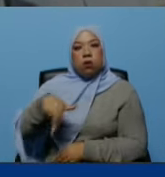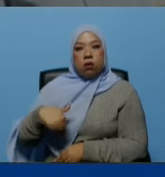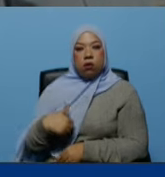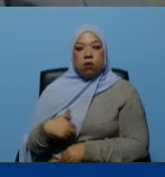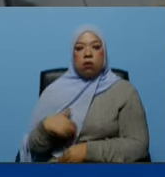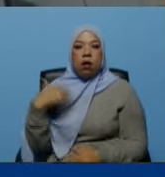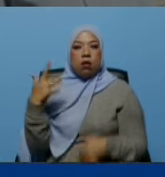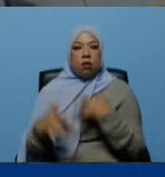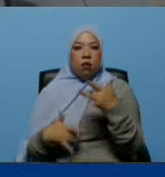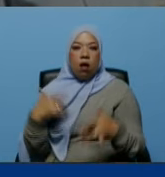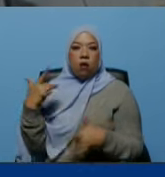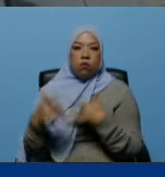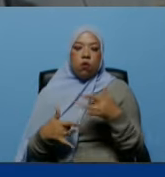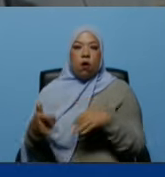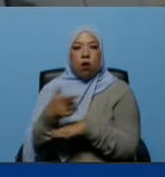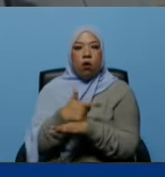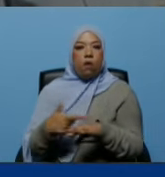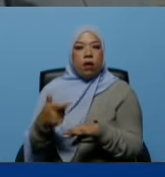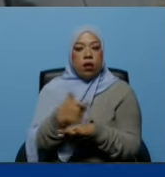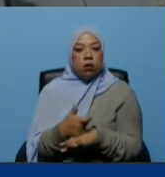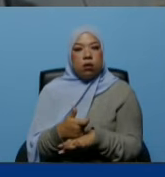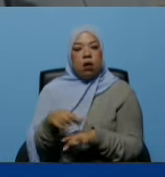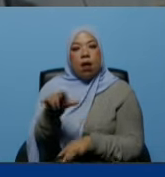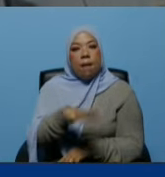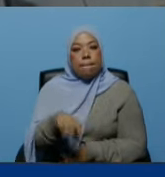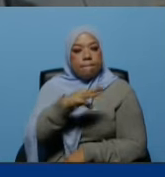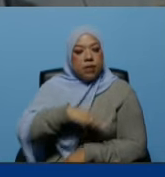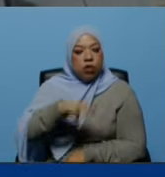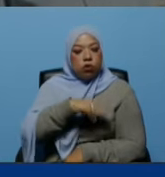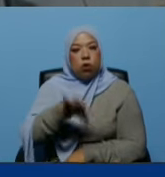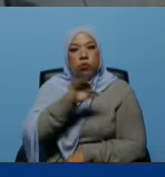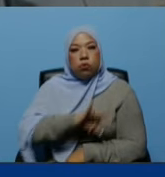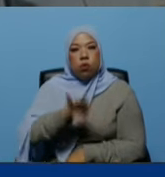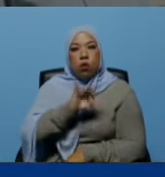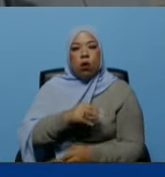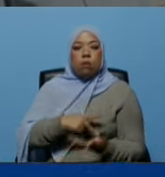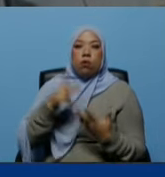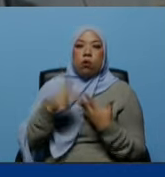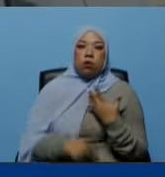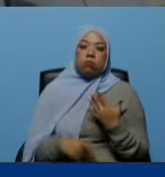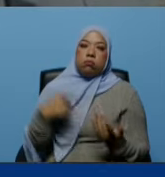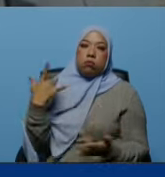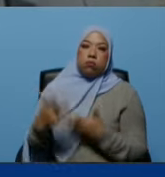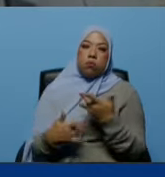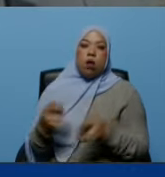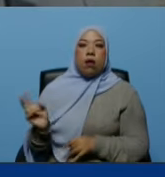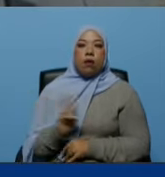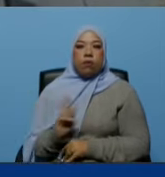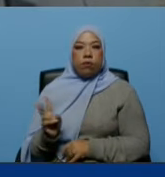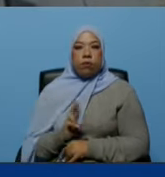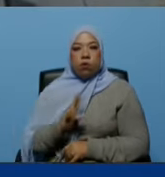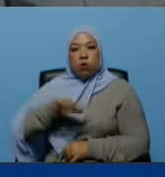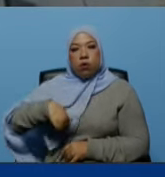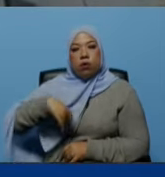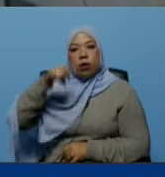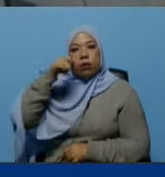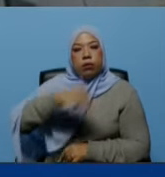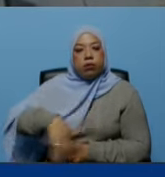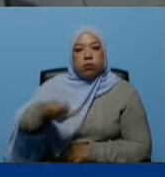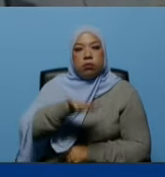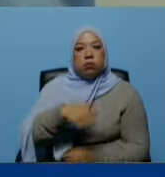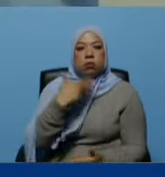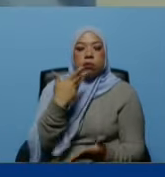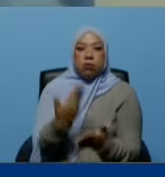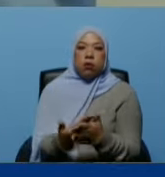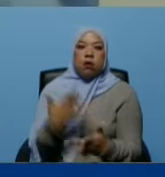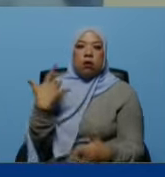la acción de gobierno y donde las misiones sociales y los programas se vienen ejecutando en beneficio de nuestro pueblo hoy estamos